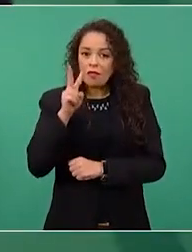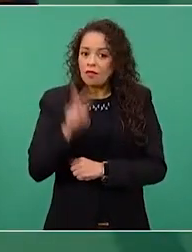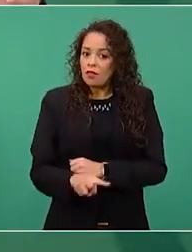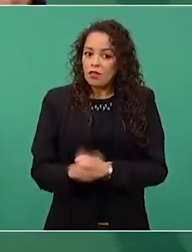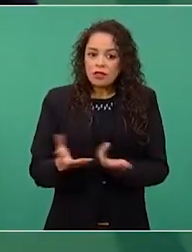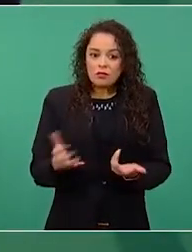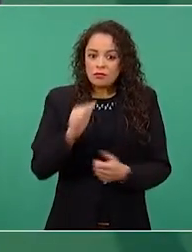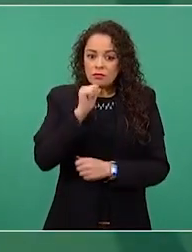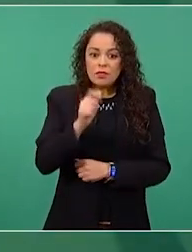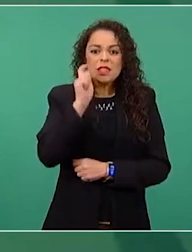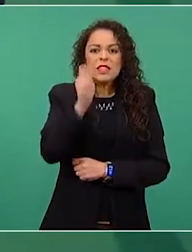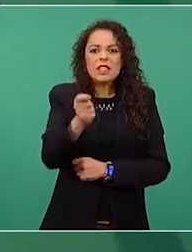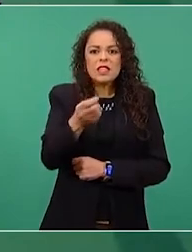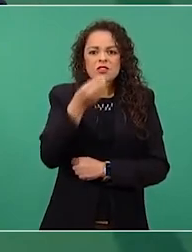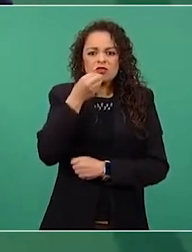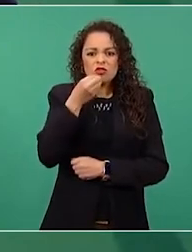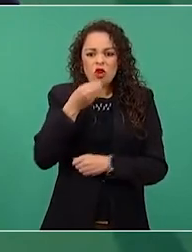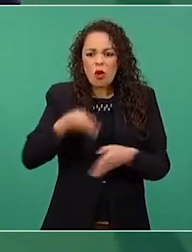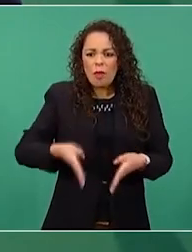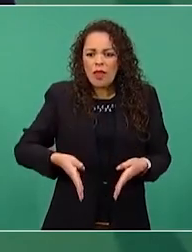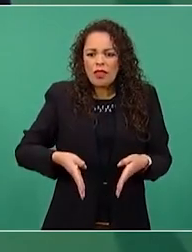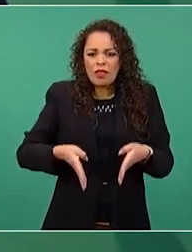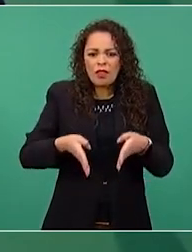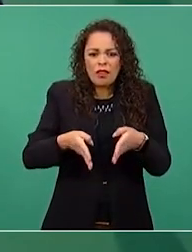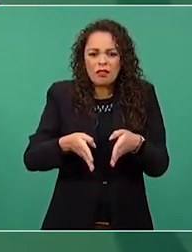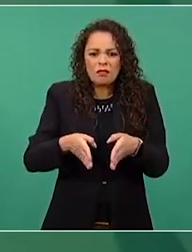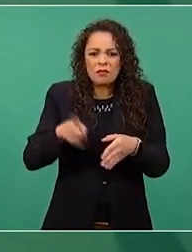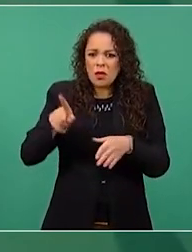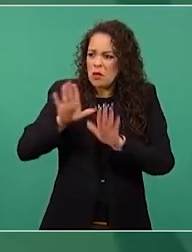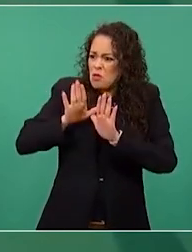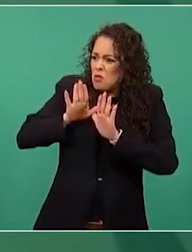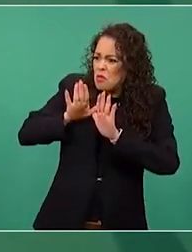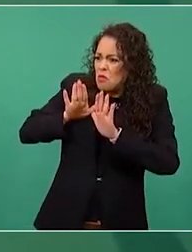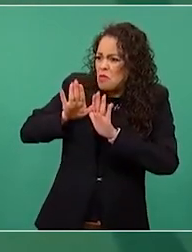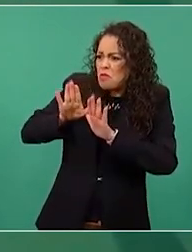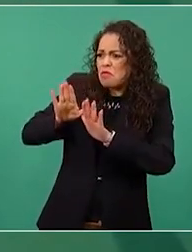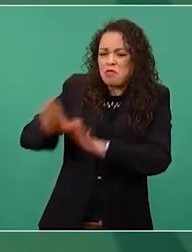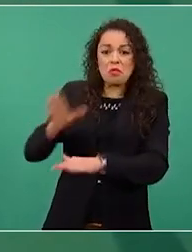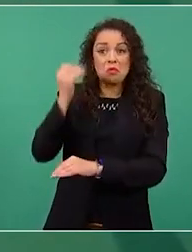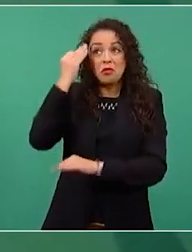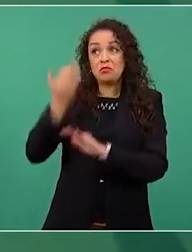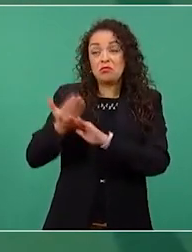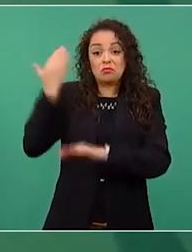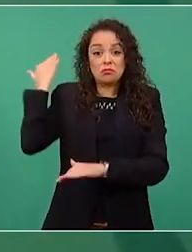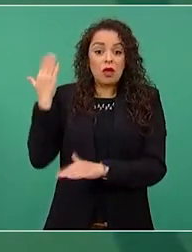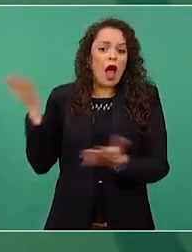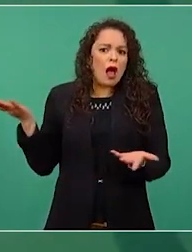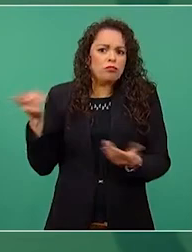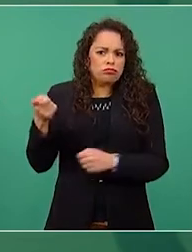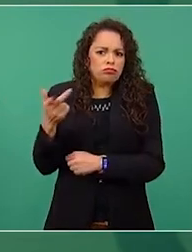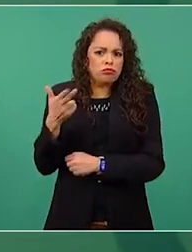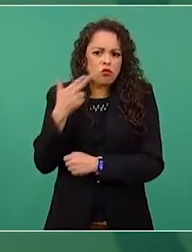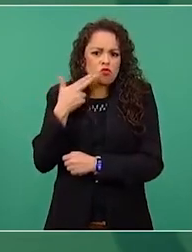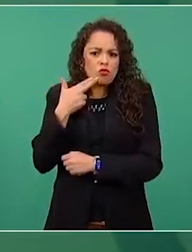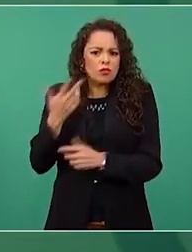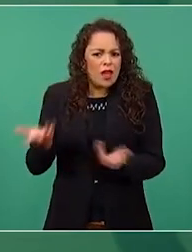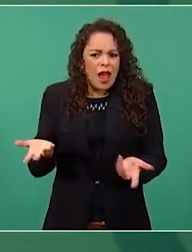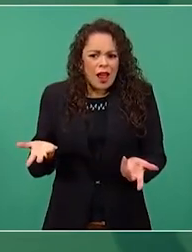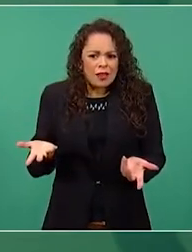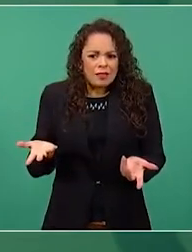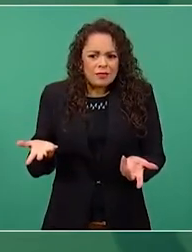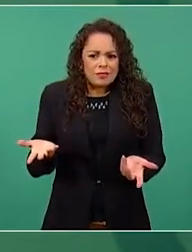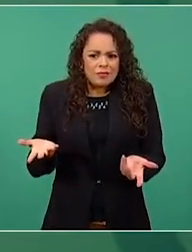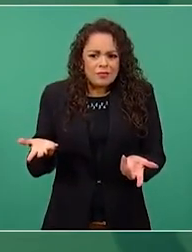Es un comedor que quedó ahí desde hace muchísimo tiempo, se usa, y pues